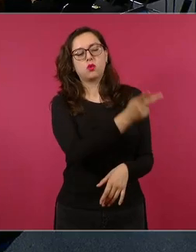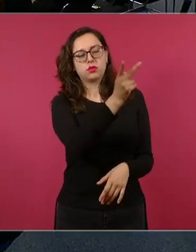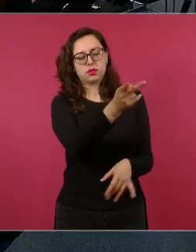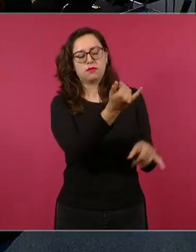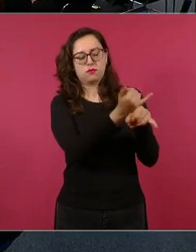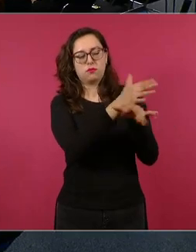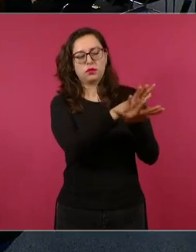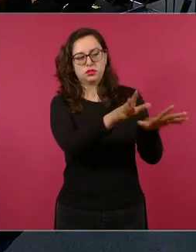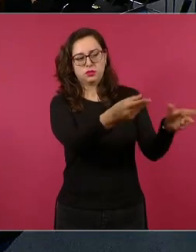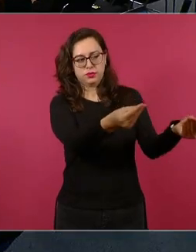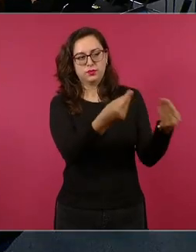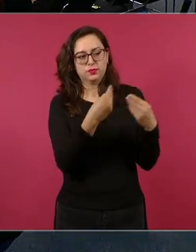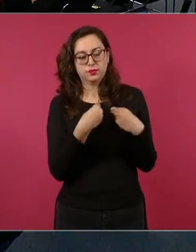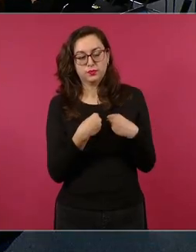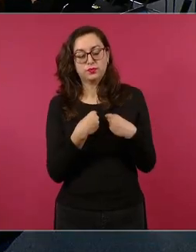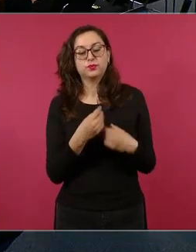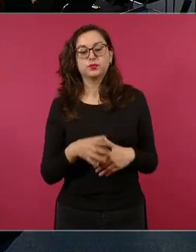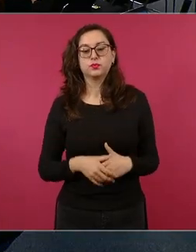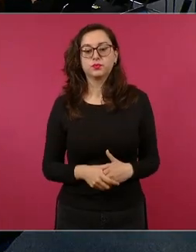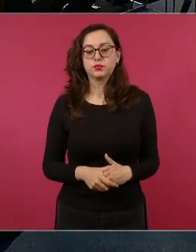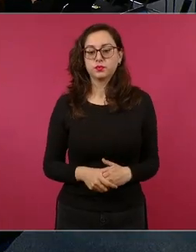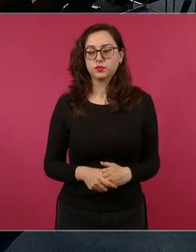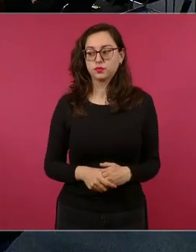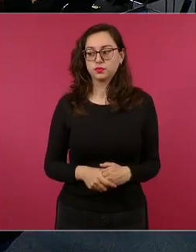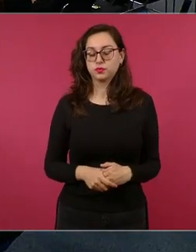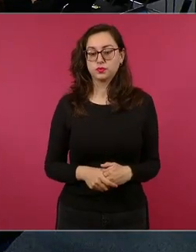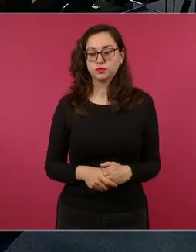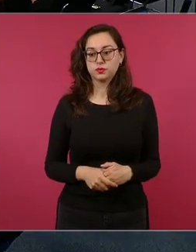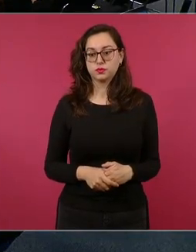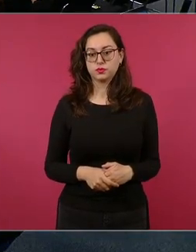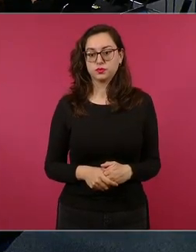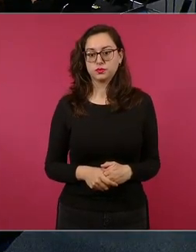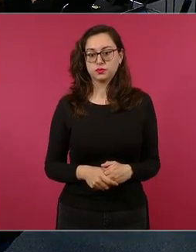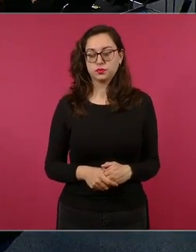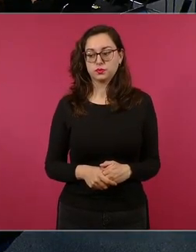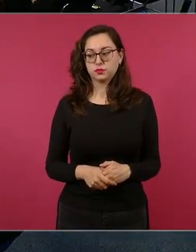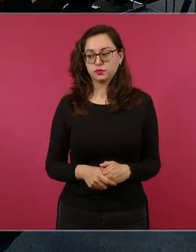que si cuántos están